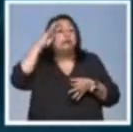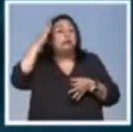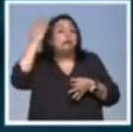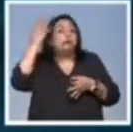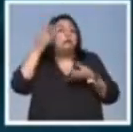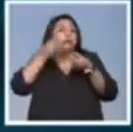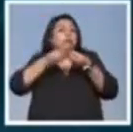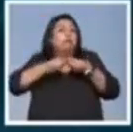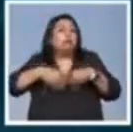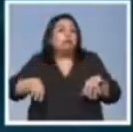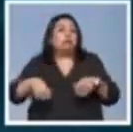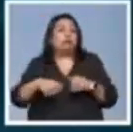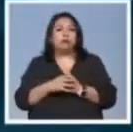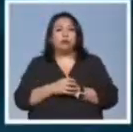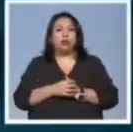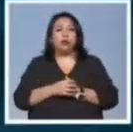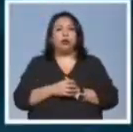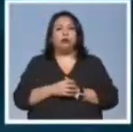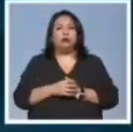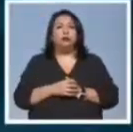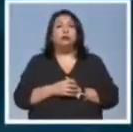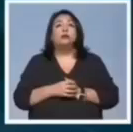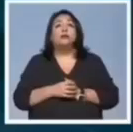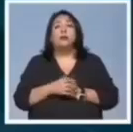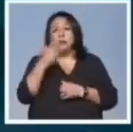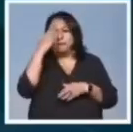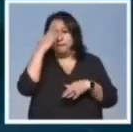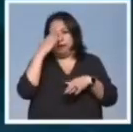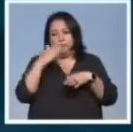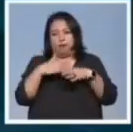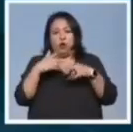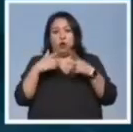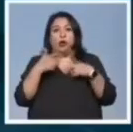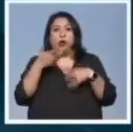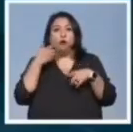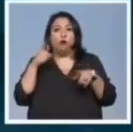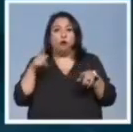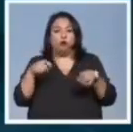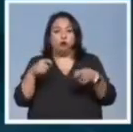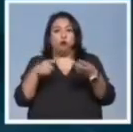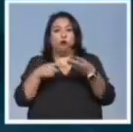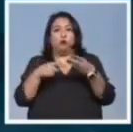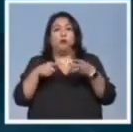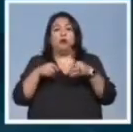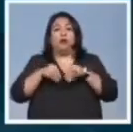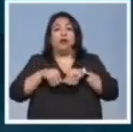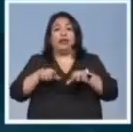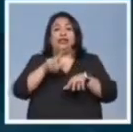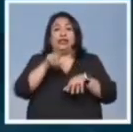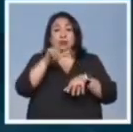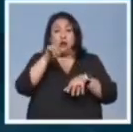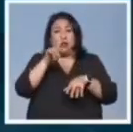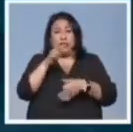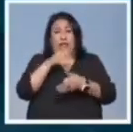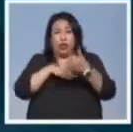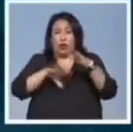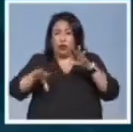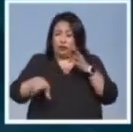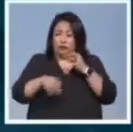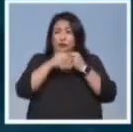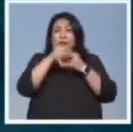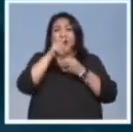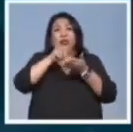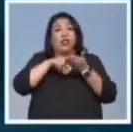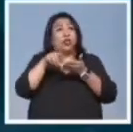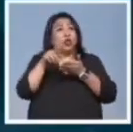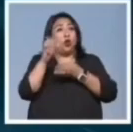estaba perdida. La memoria, las tradiciones, las raíces zapotecas, todas ellas suman en un